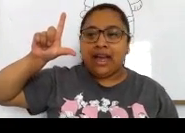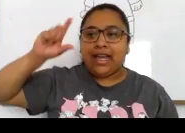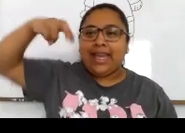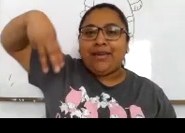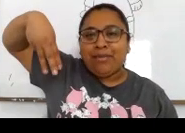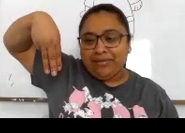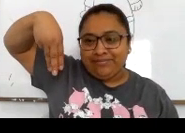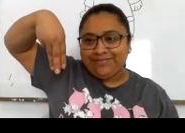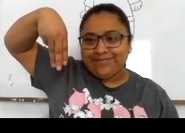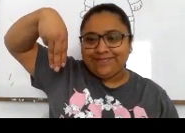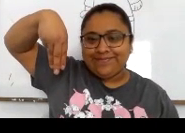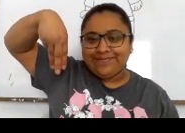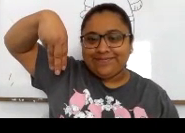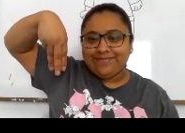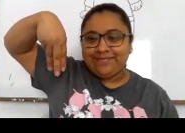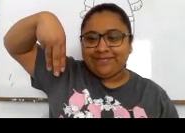Ajá, M